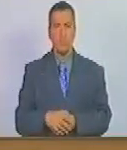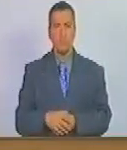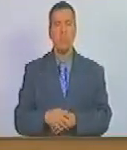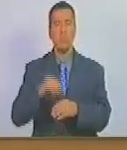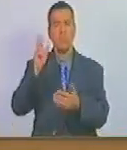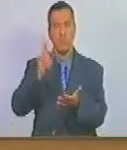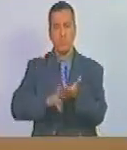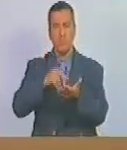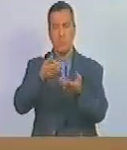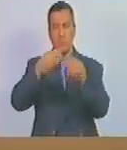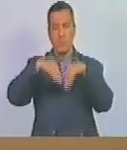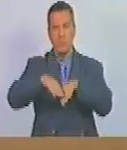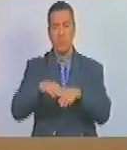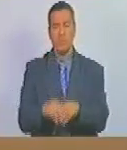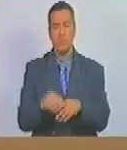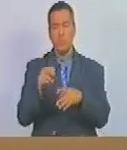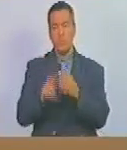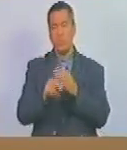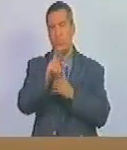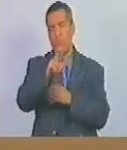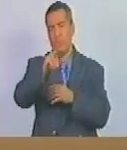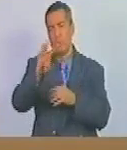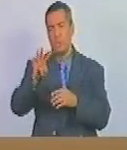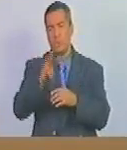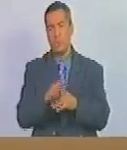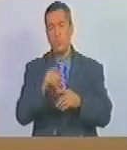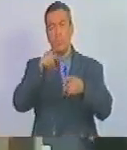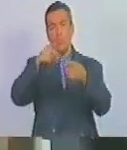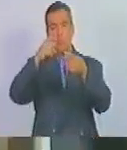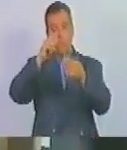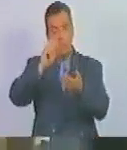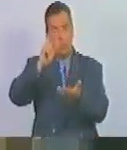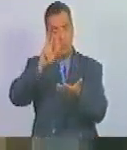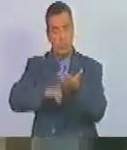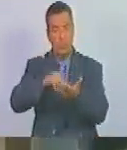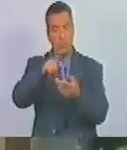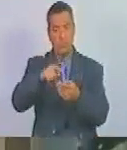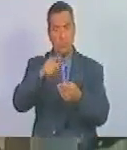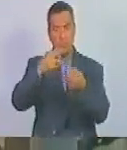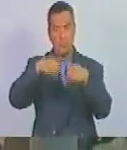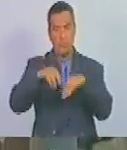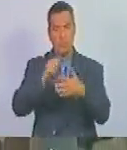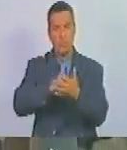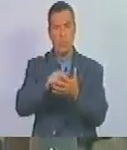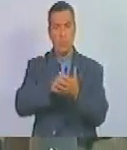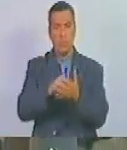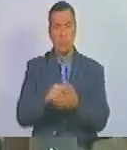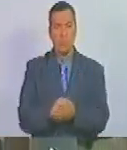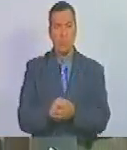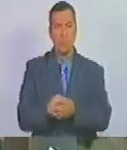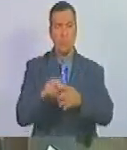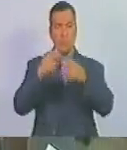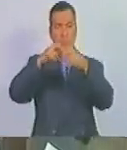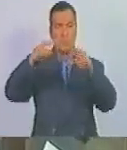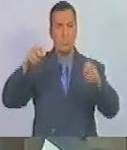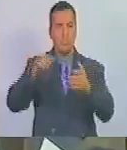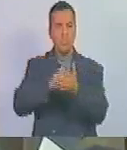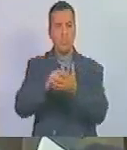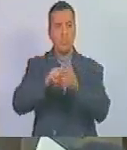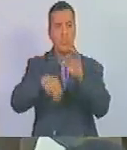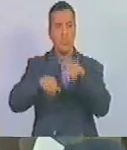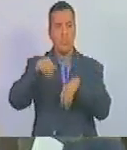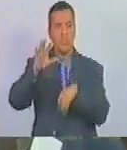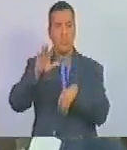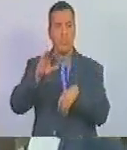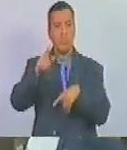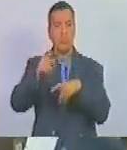aprobado, siguiente trigésimo cuarto se propone aprobar con modificación la denominación del epígrafe del artículo 15